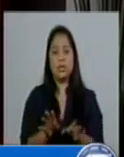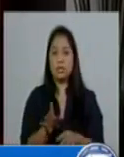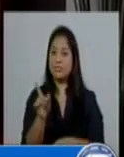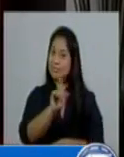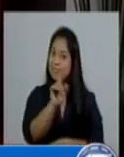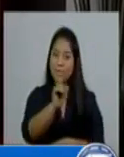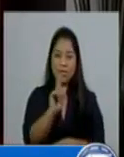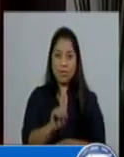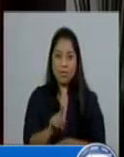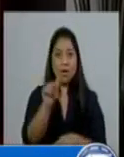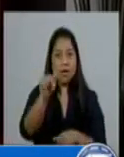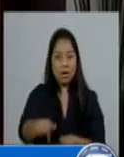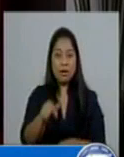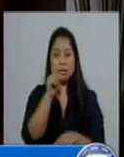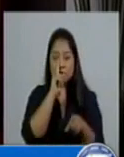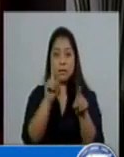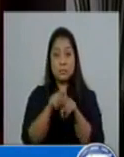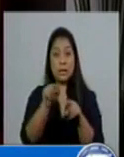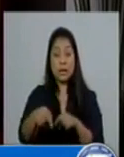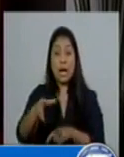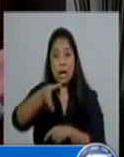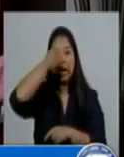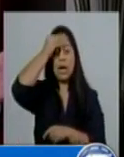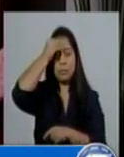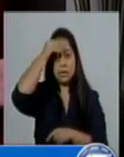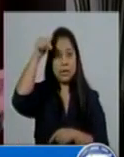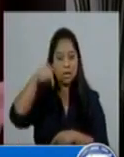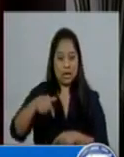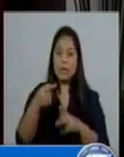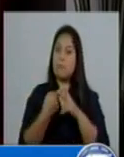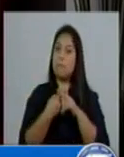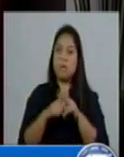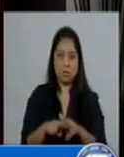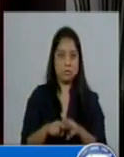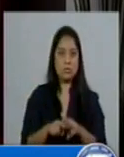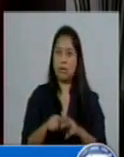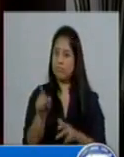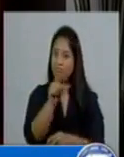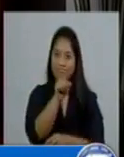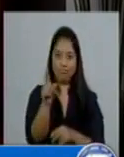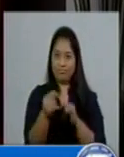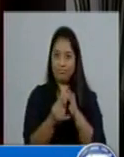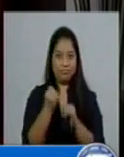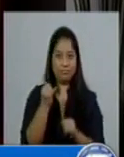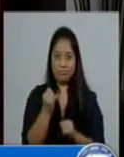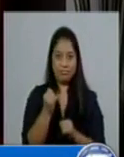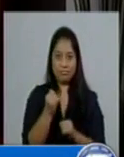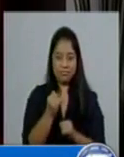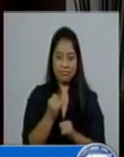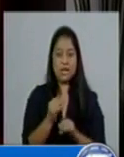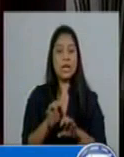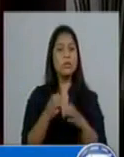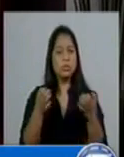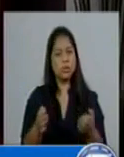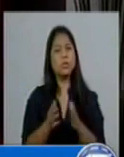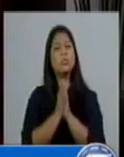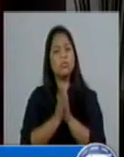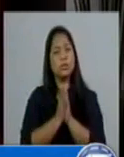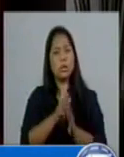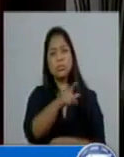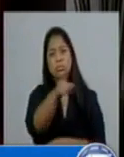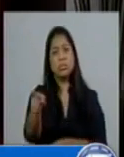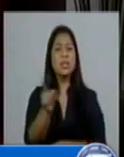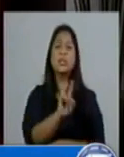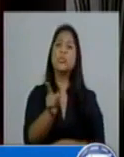virus a todo el mundo es que esto está principiando, no ha acabado. Por este motivo les pido no